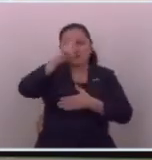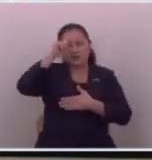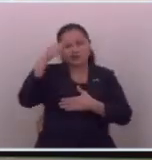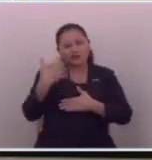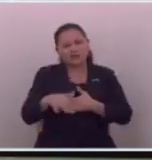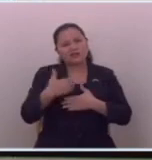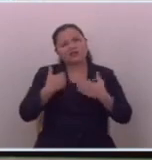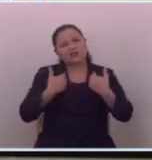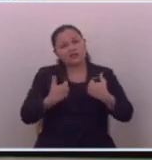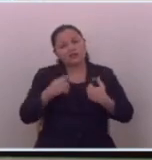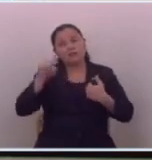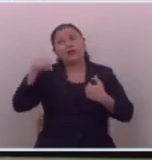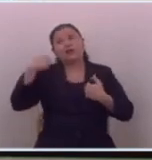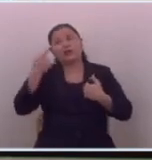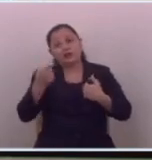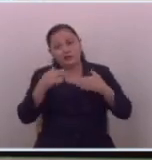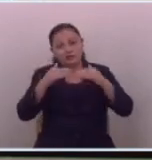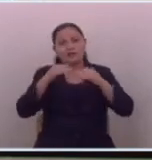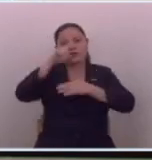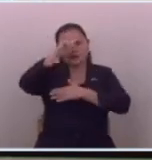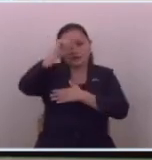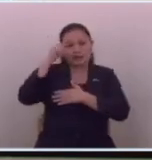mañana hay que trabajar